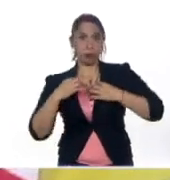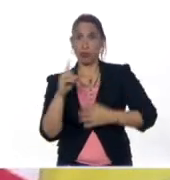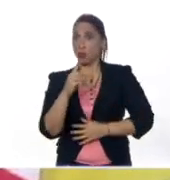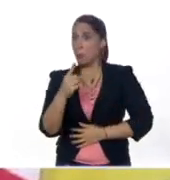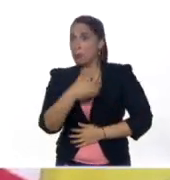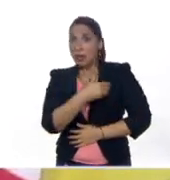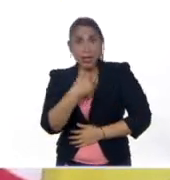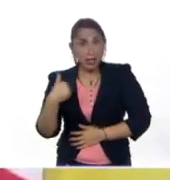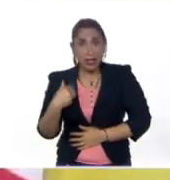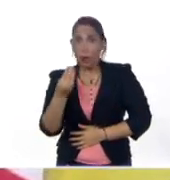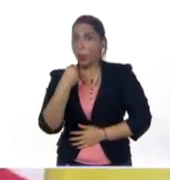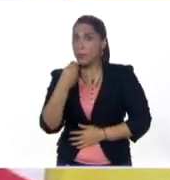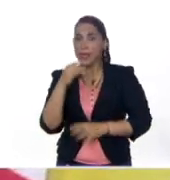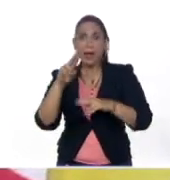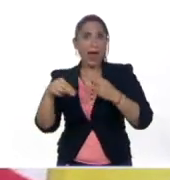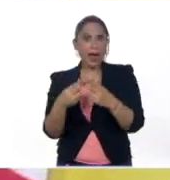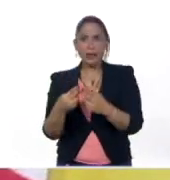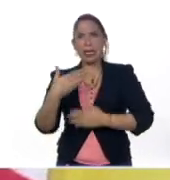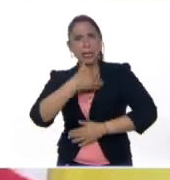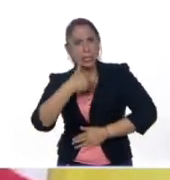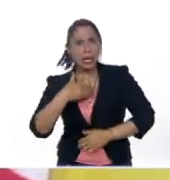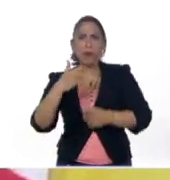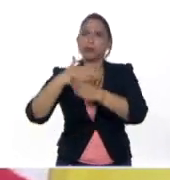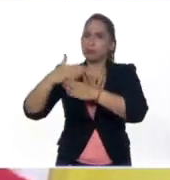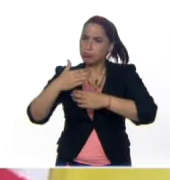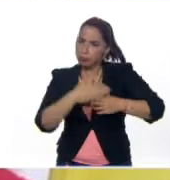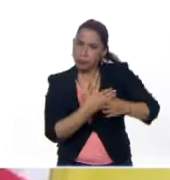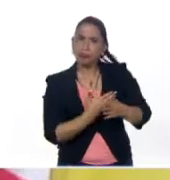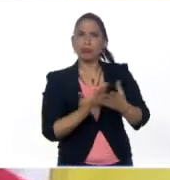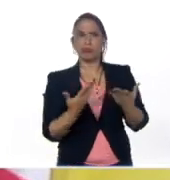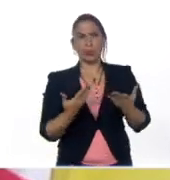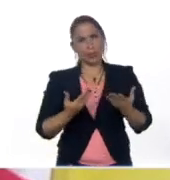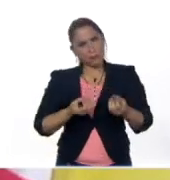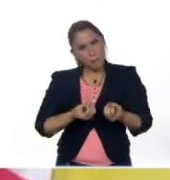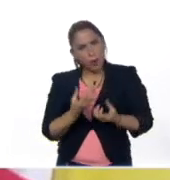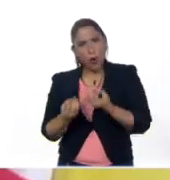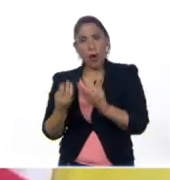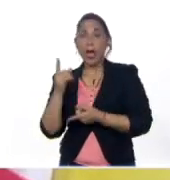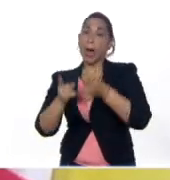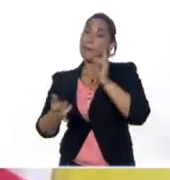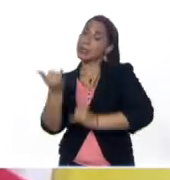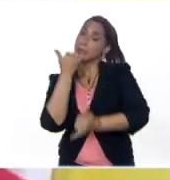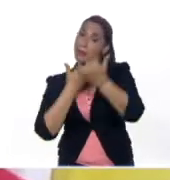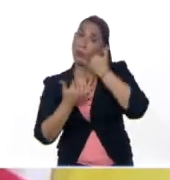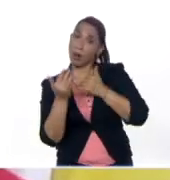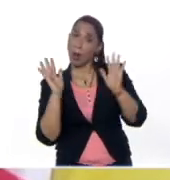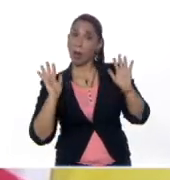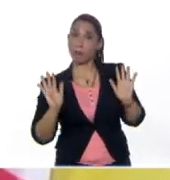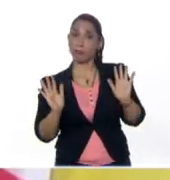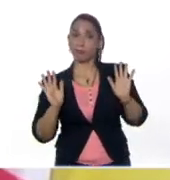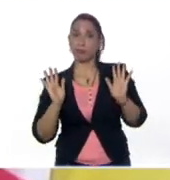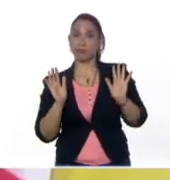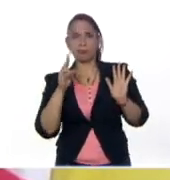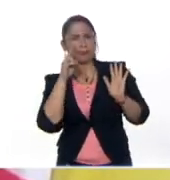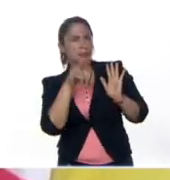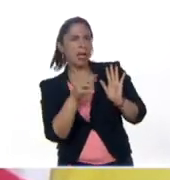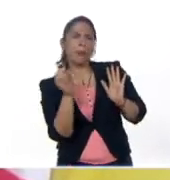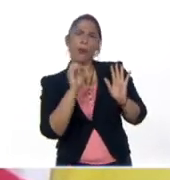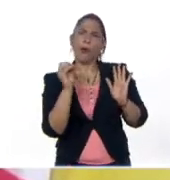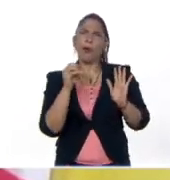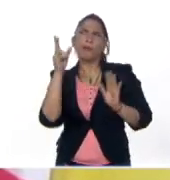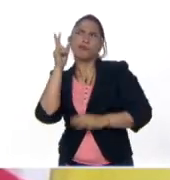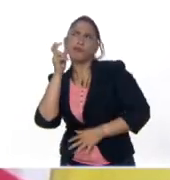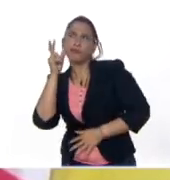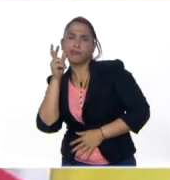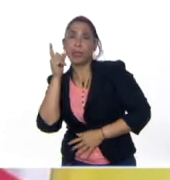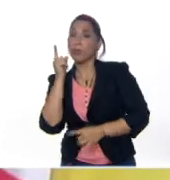a nadie? Lo que quería era compartir una cesta de flores A veces nosotros nos equivocamos con lo que vemos o con lo que escuchamos